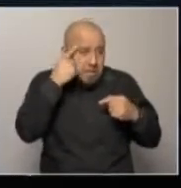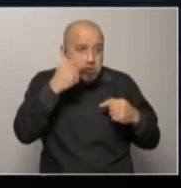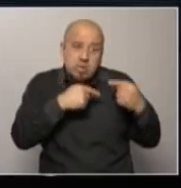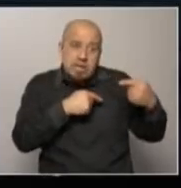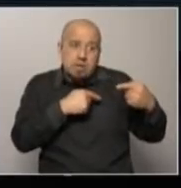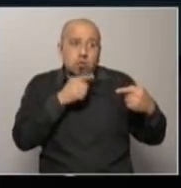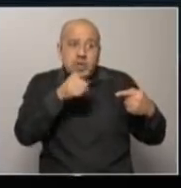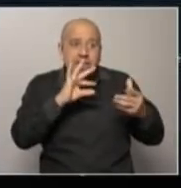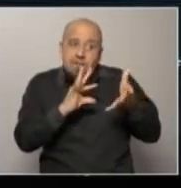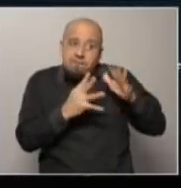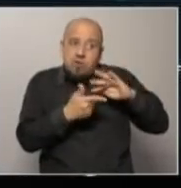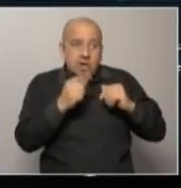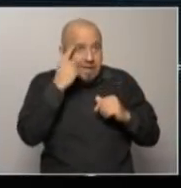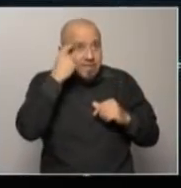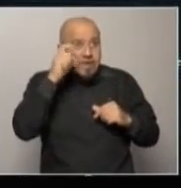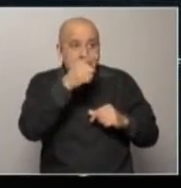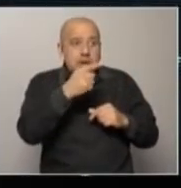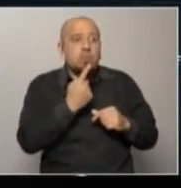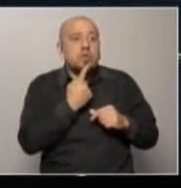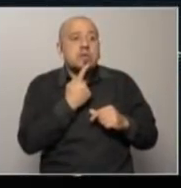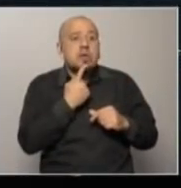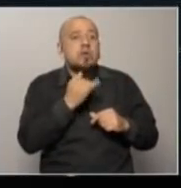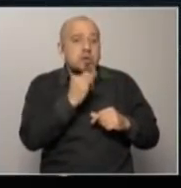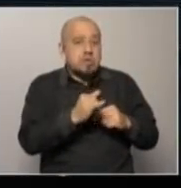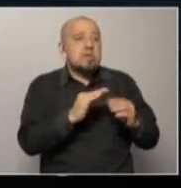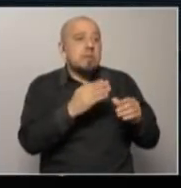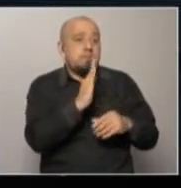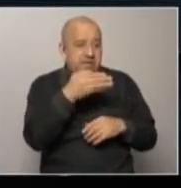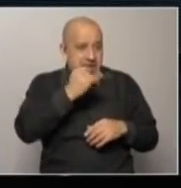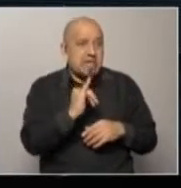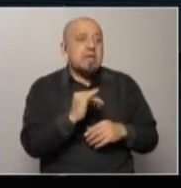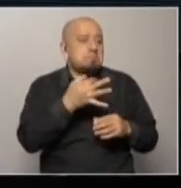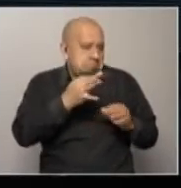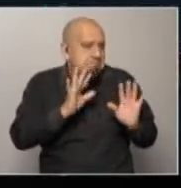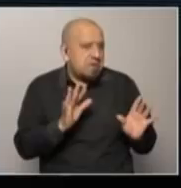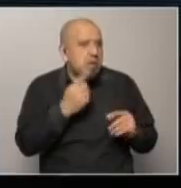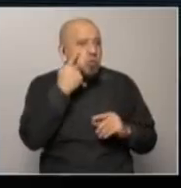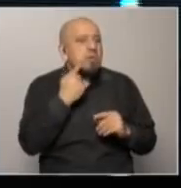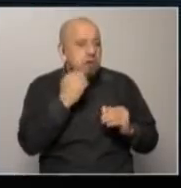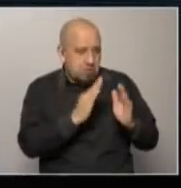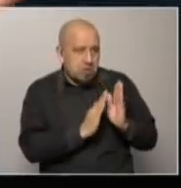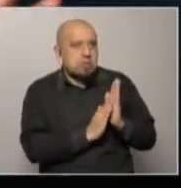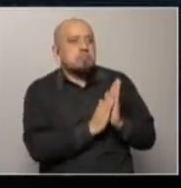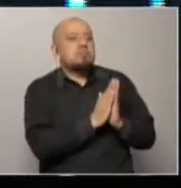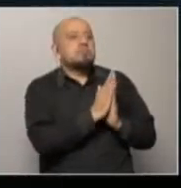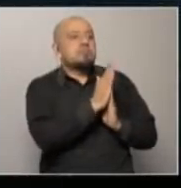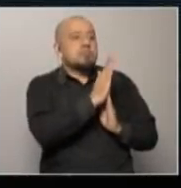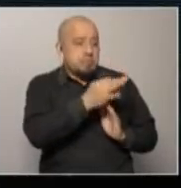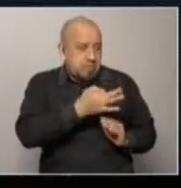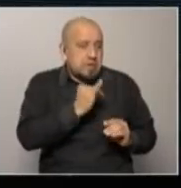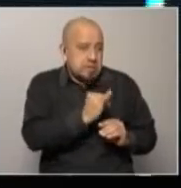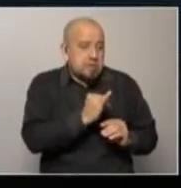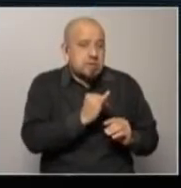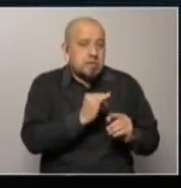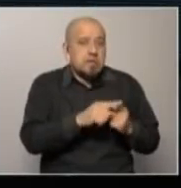estrategia económica vamos a ver que va a mejorar probablemente el dato de producto vamos a ver los indicadores gruesos como nos pasó durante